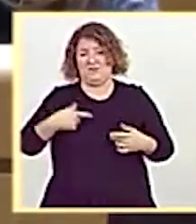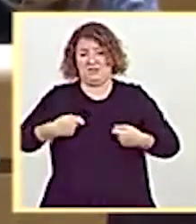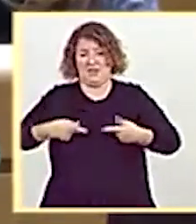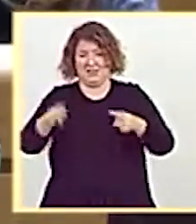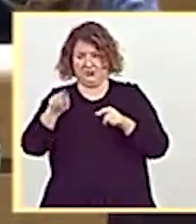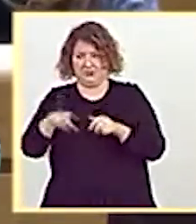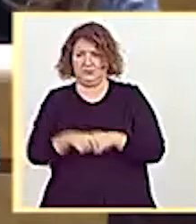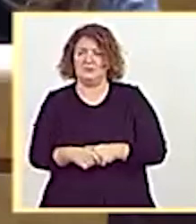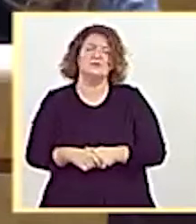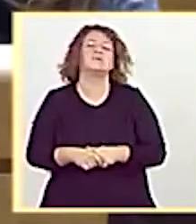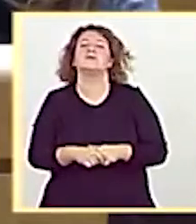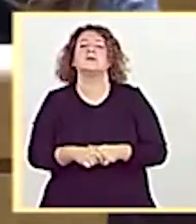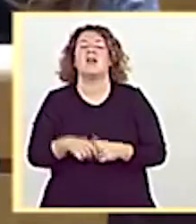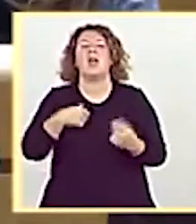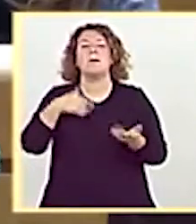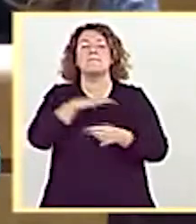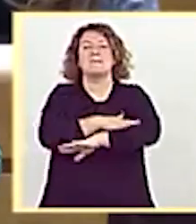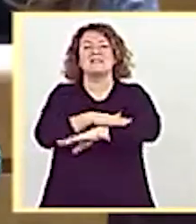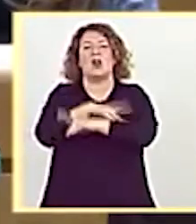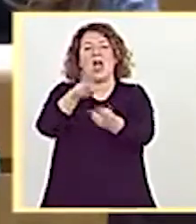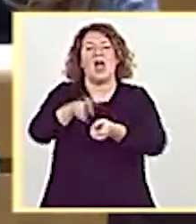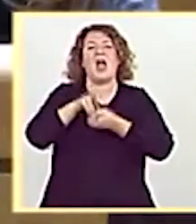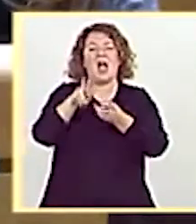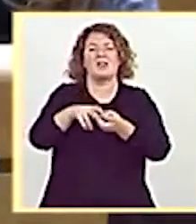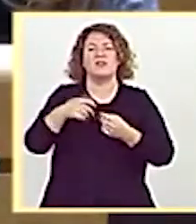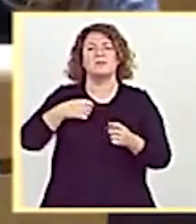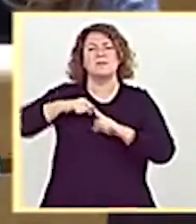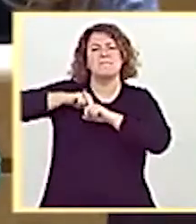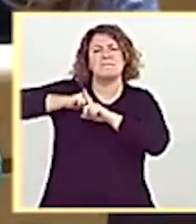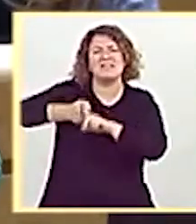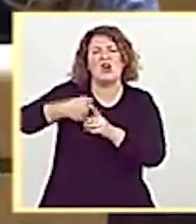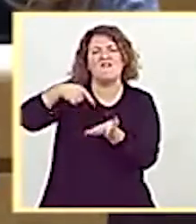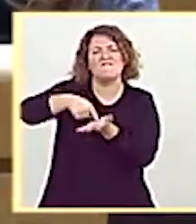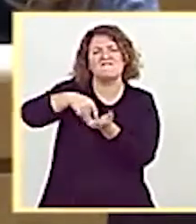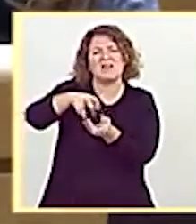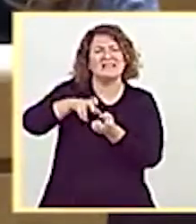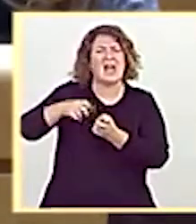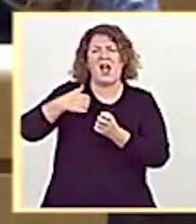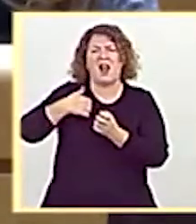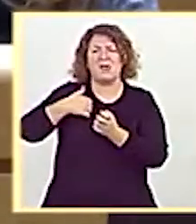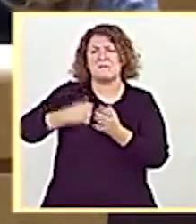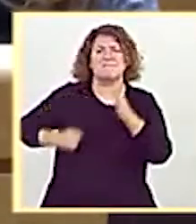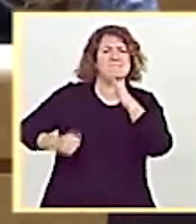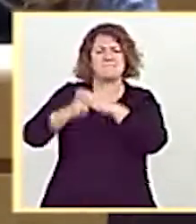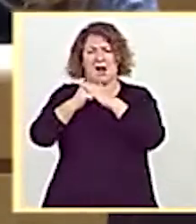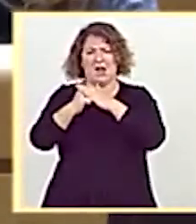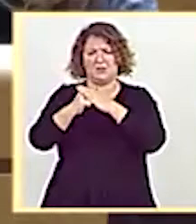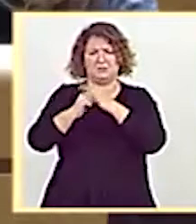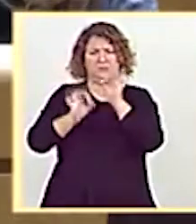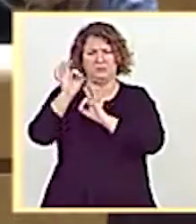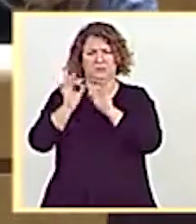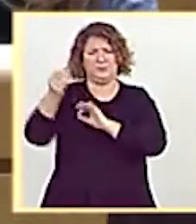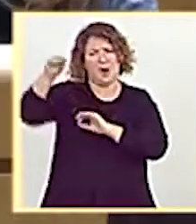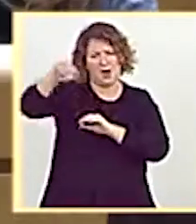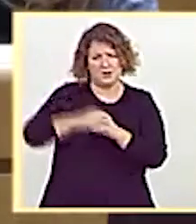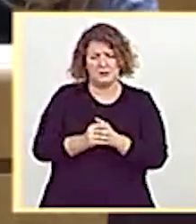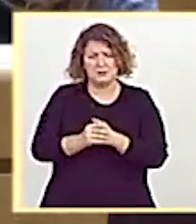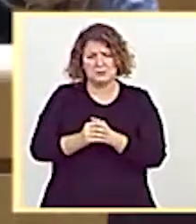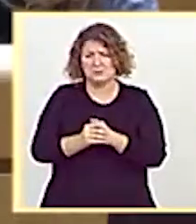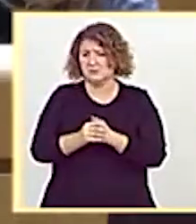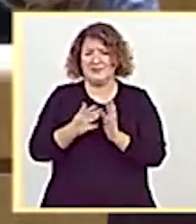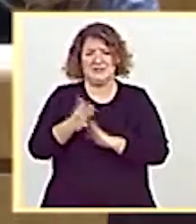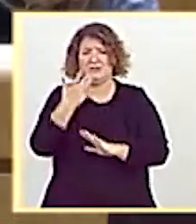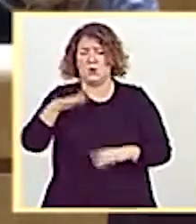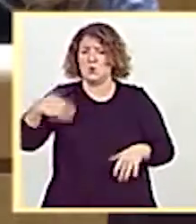célebre ministerio de Hacienda que ha alcanzado la presión fiscal más alta de la historia, lo que llamaríamos tranquilamente un